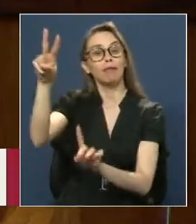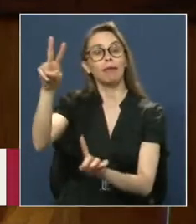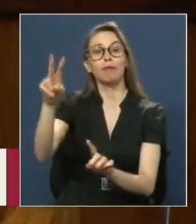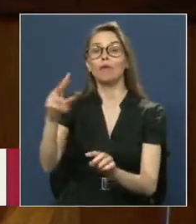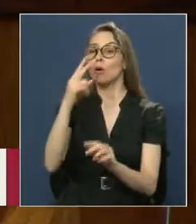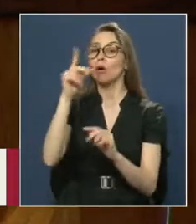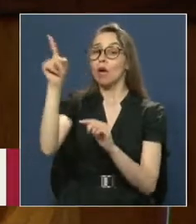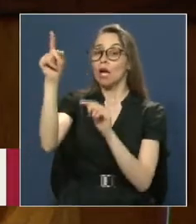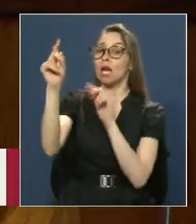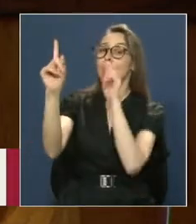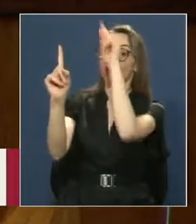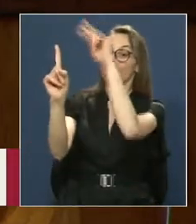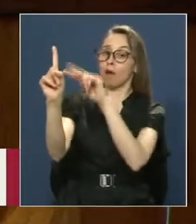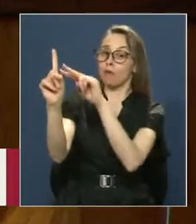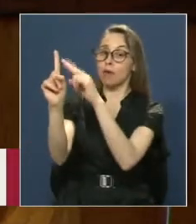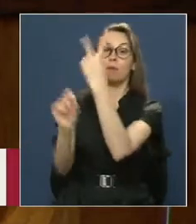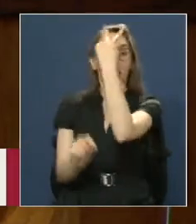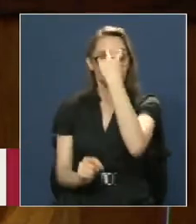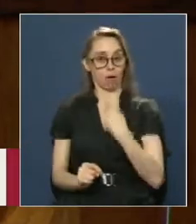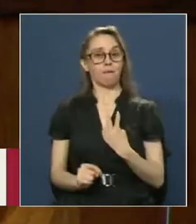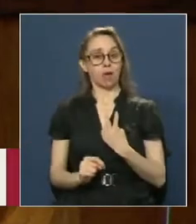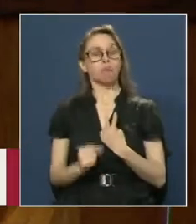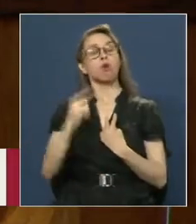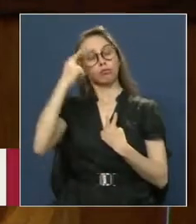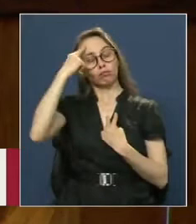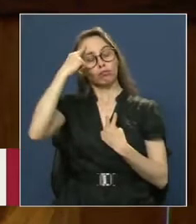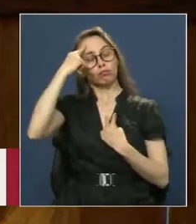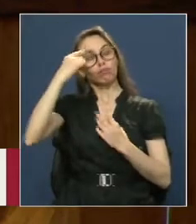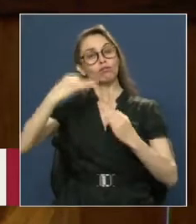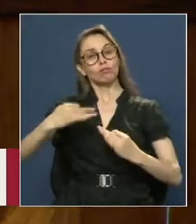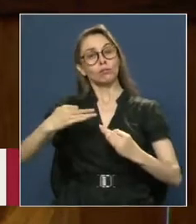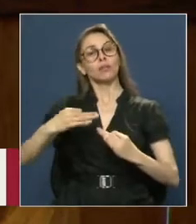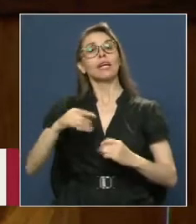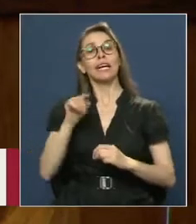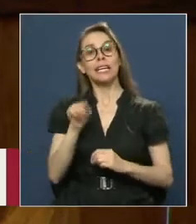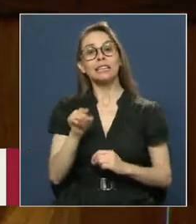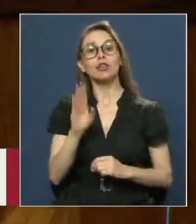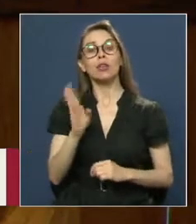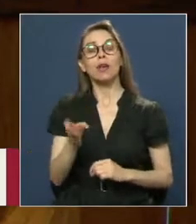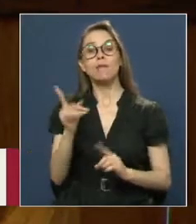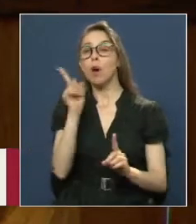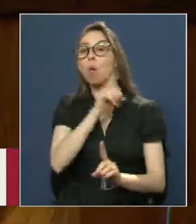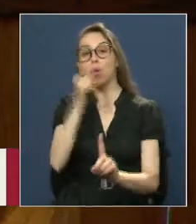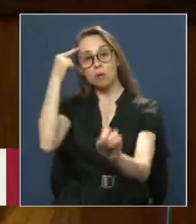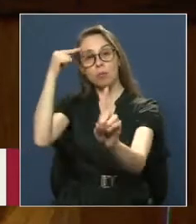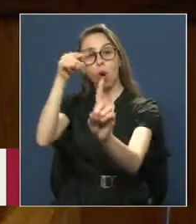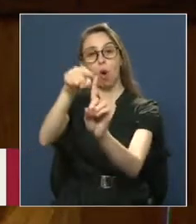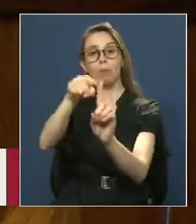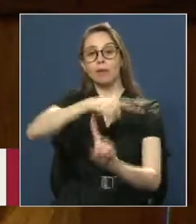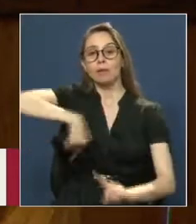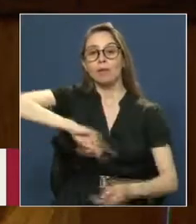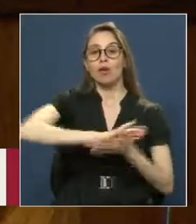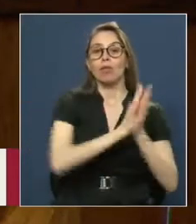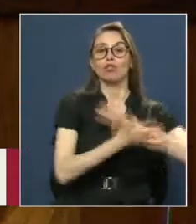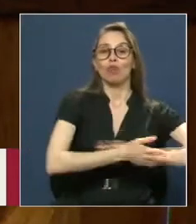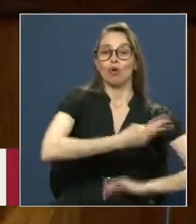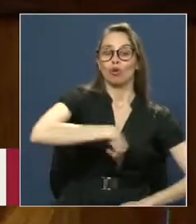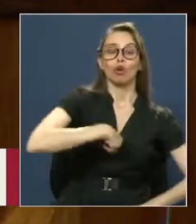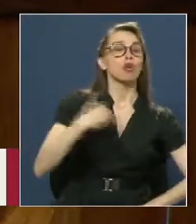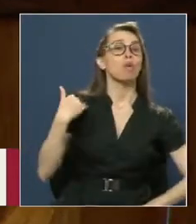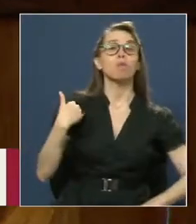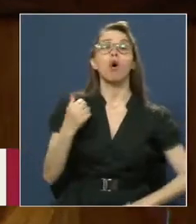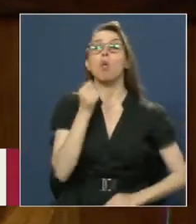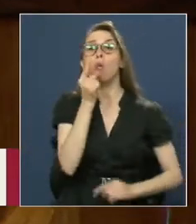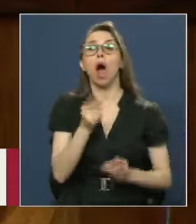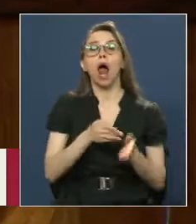reflejados Nosotros mismos En la convicción De que Este debiera ser El fin último Que perseguimos Todos Sin importar Los caminos